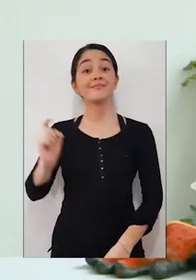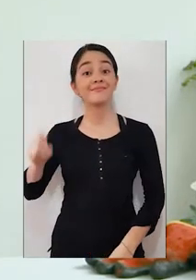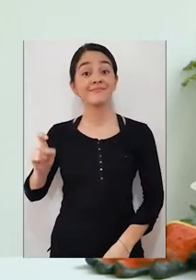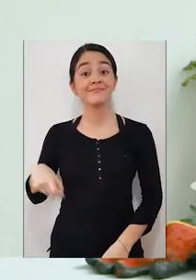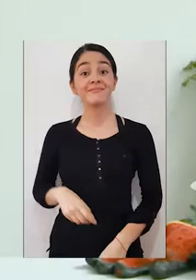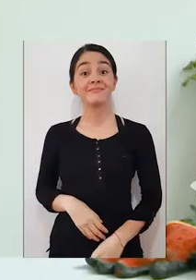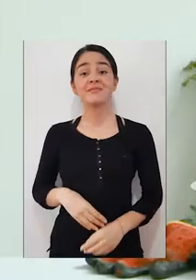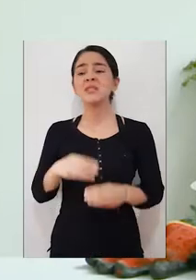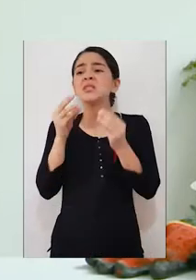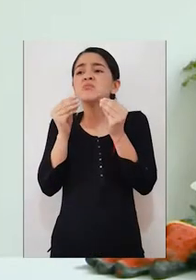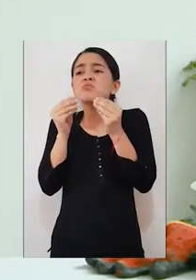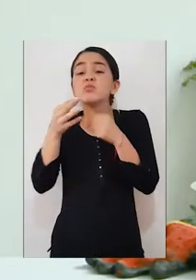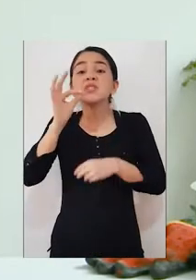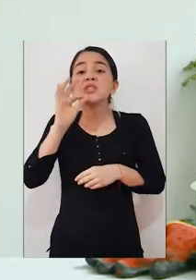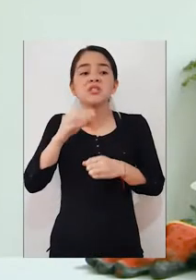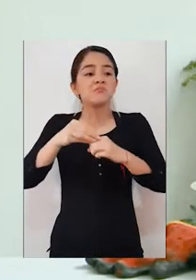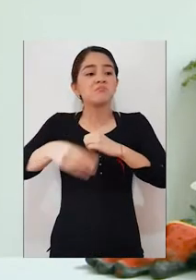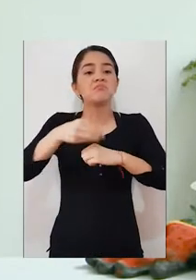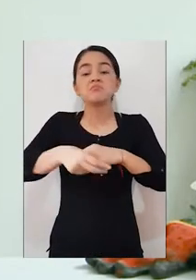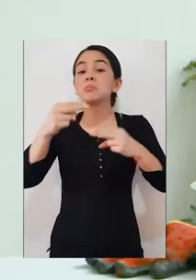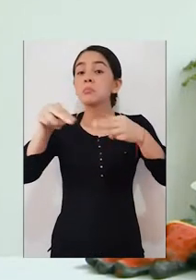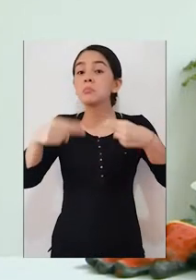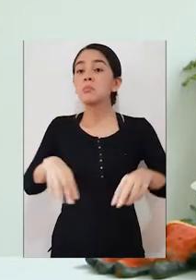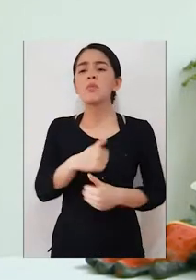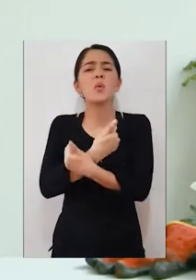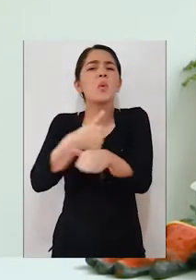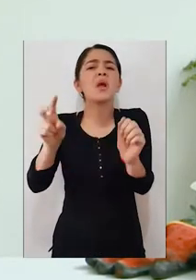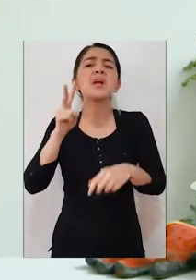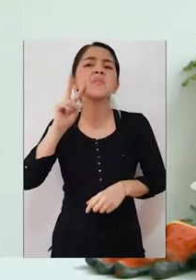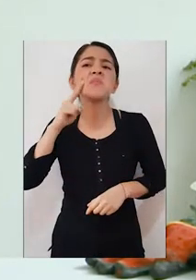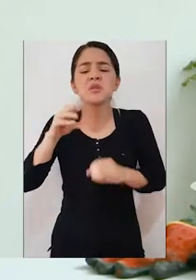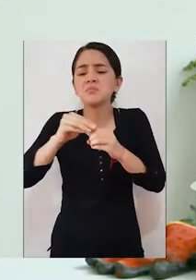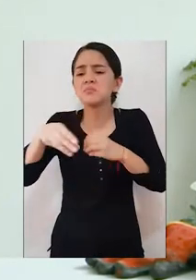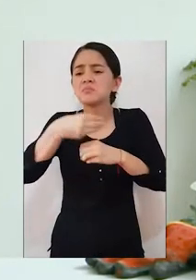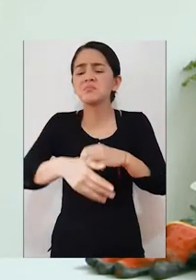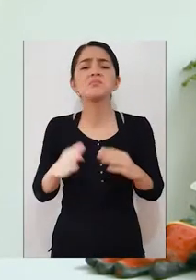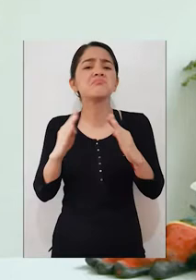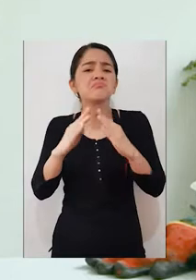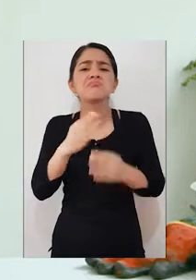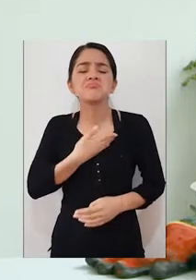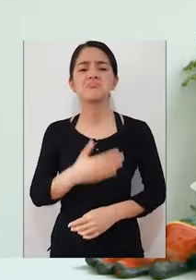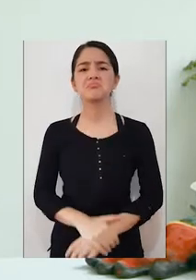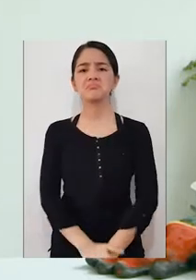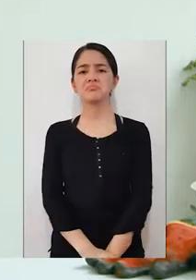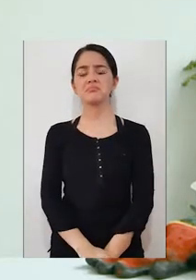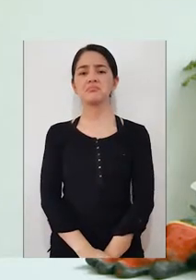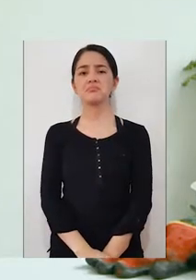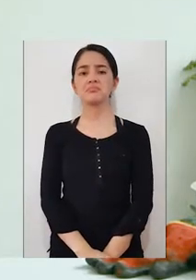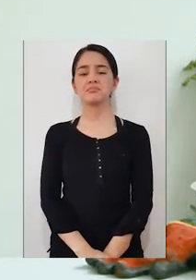restos de café, de cáscara de huevo o de cualquier concha de verdura que tengan en su cocina.